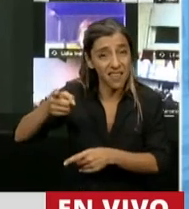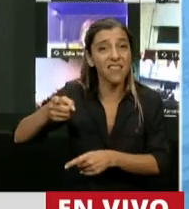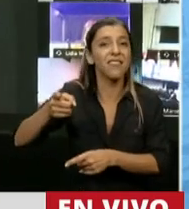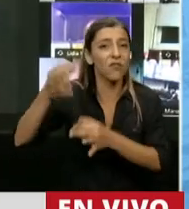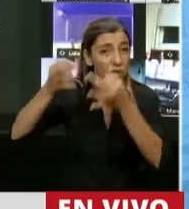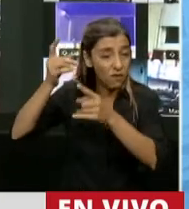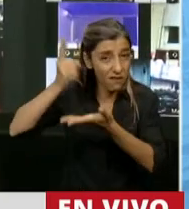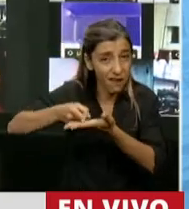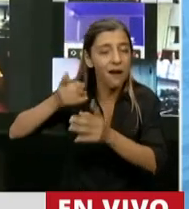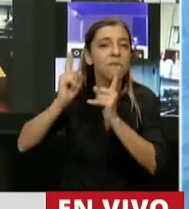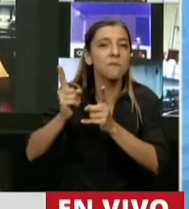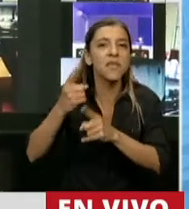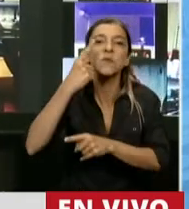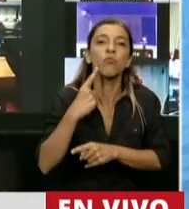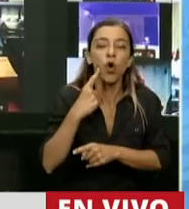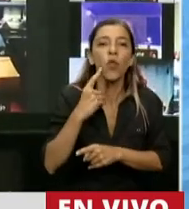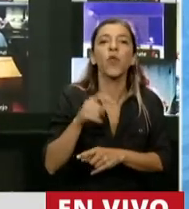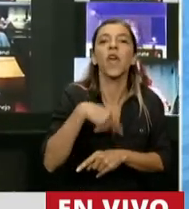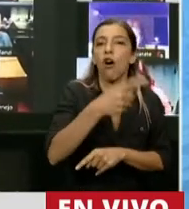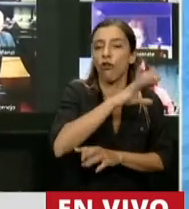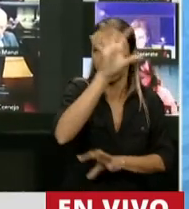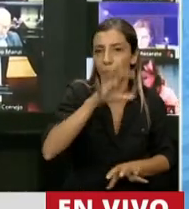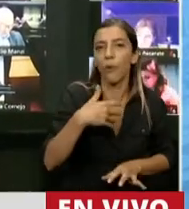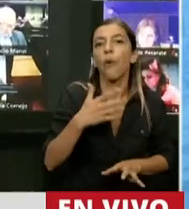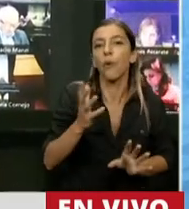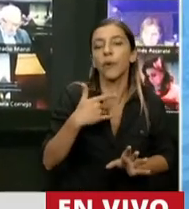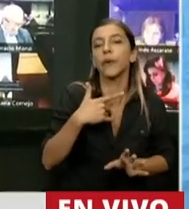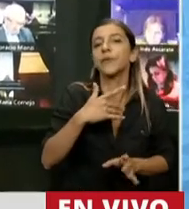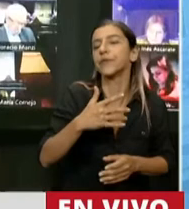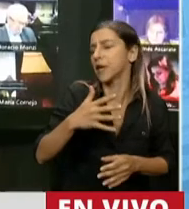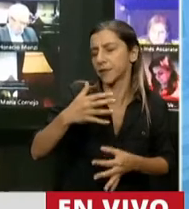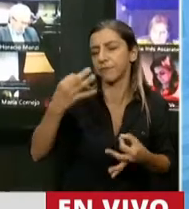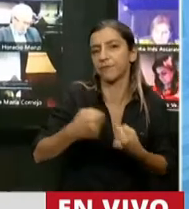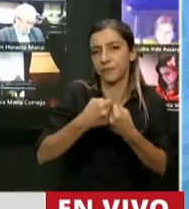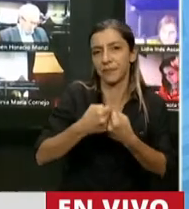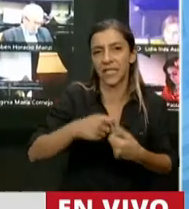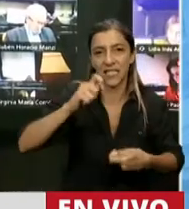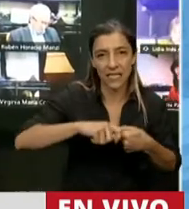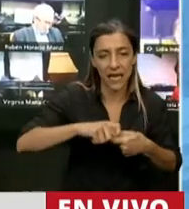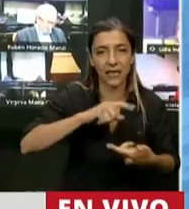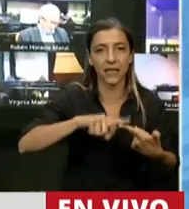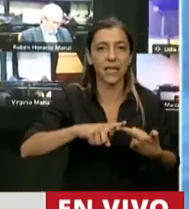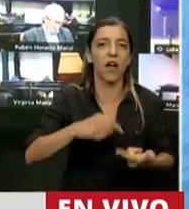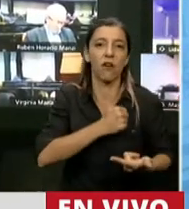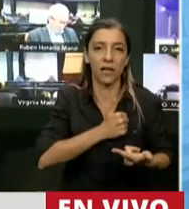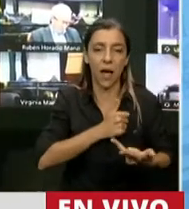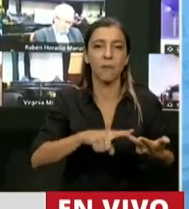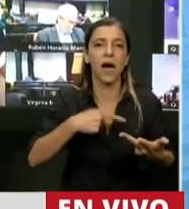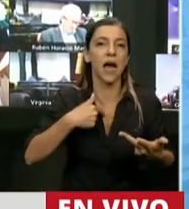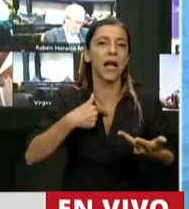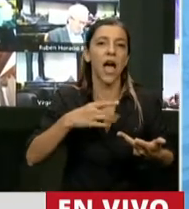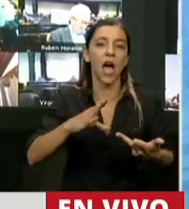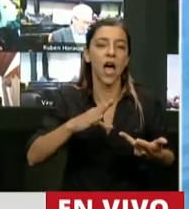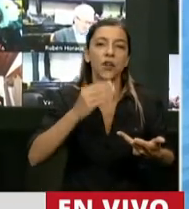ese mismo día los que favorecieron al resto de esas provincias Santiago del Estero Catamarca Tucumán Chubut La Rioja